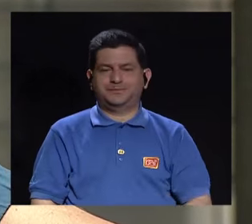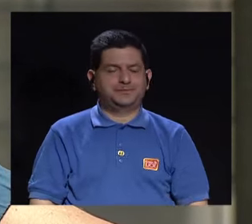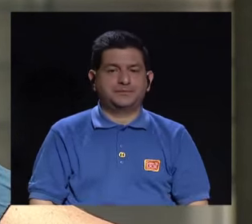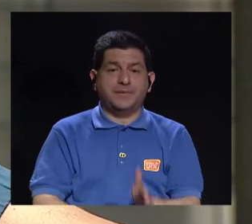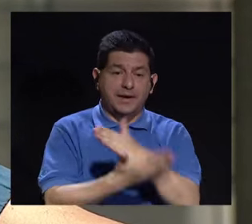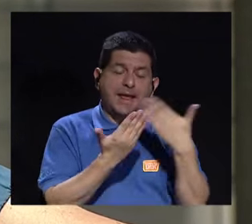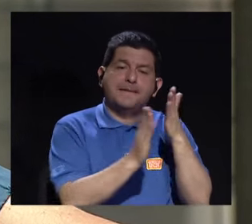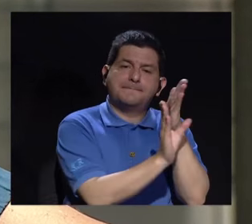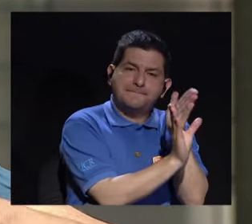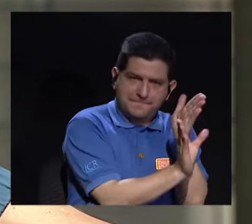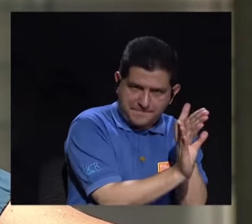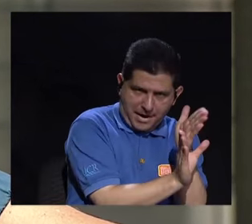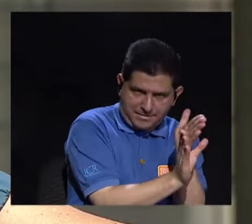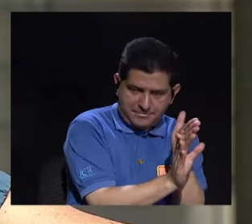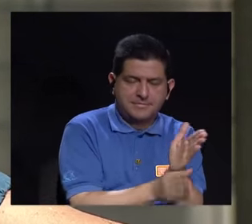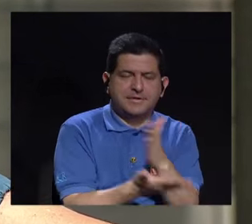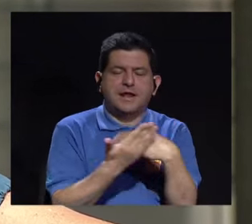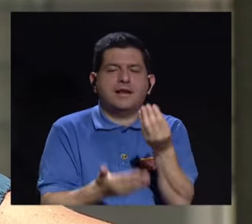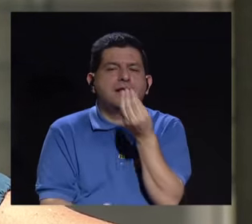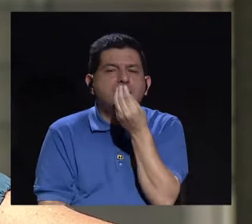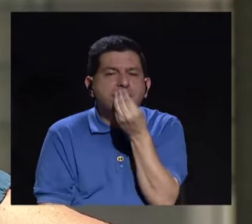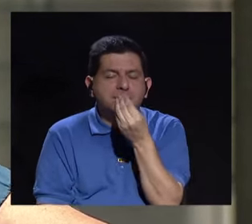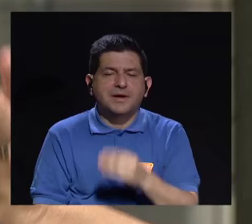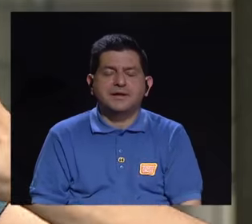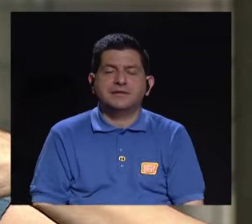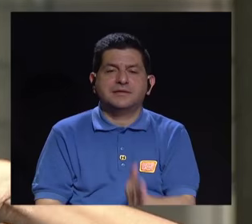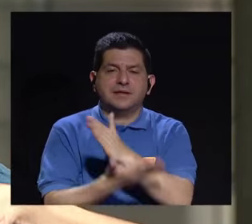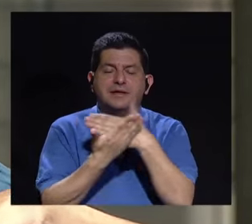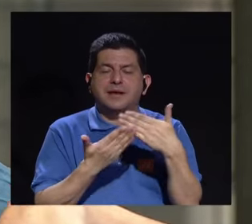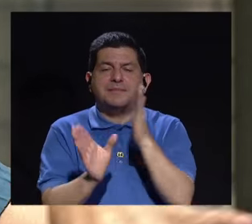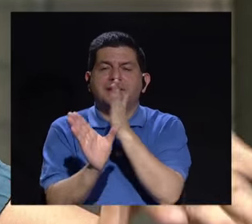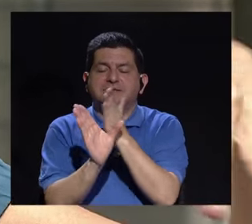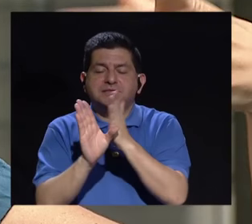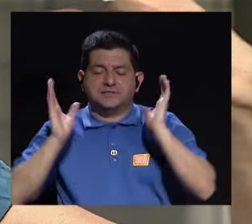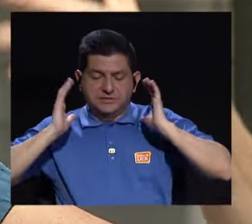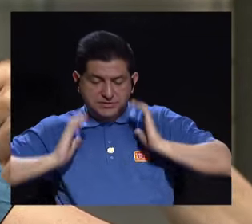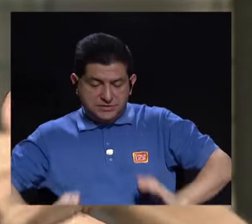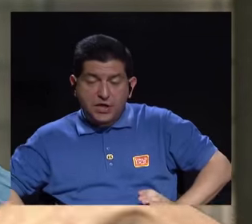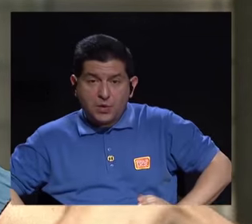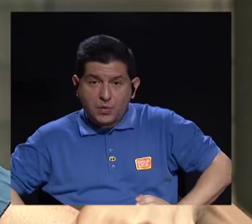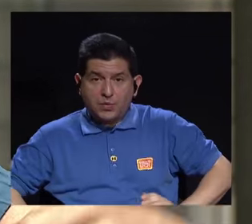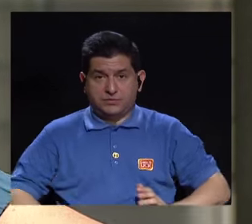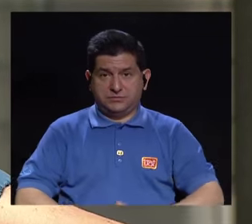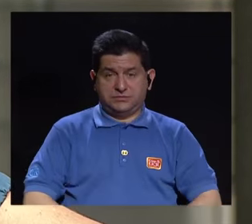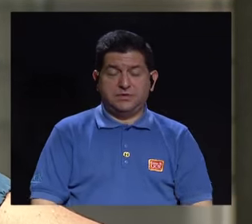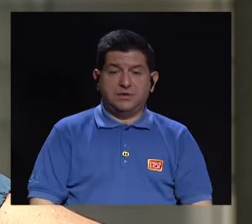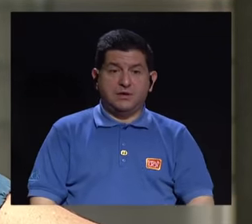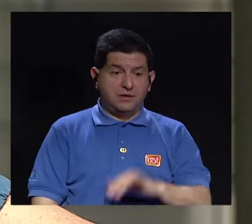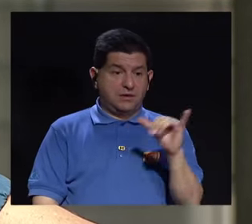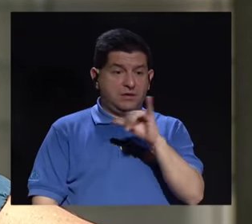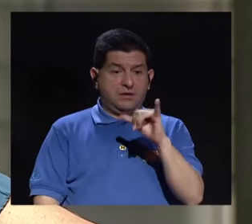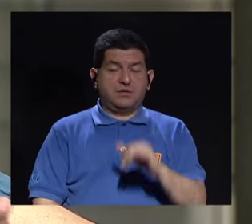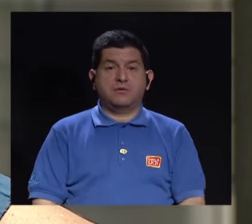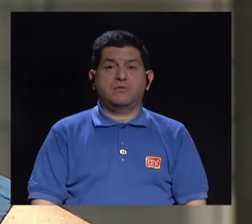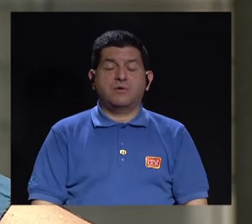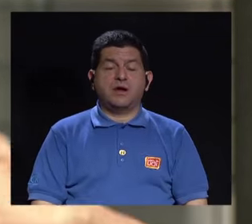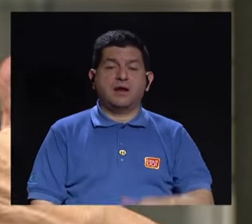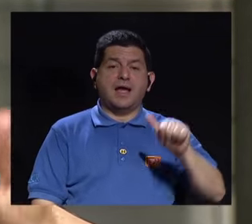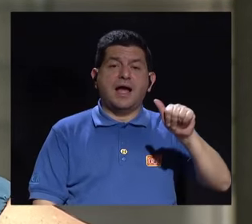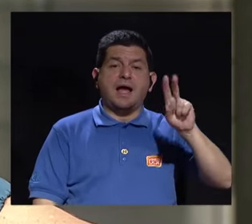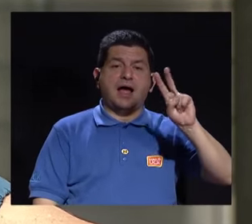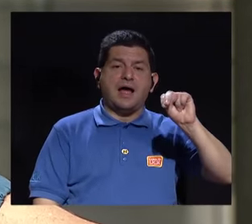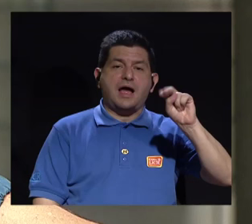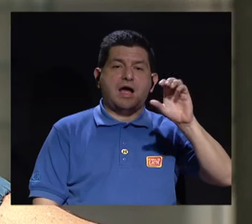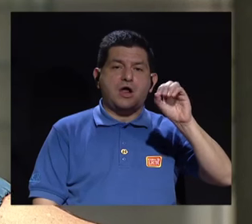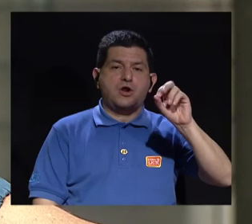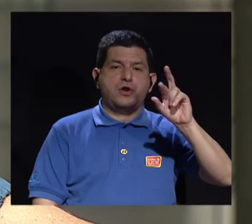sino que está en el aspecto psicológico, el aspecto nutricional, el aspecto psicocorporal, el aspecto del cuerpo. Inclusive, en el caso de la